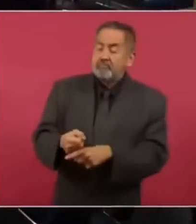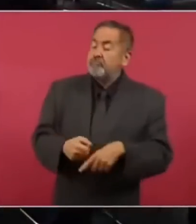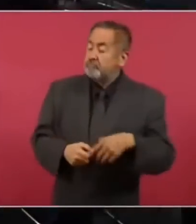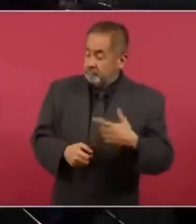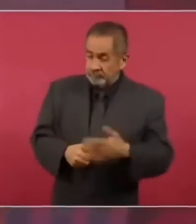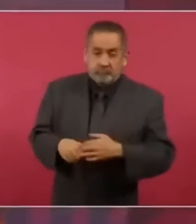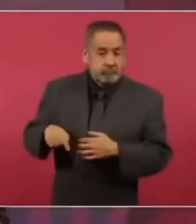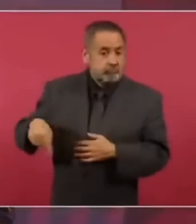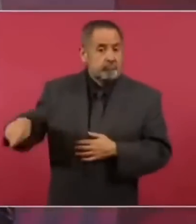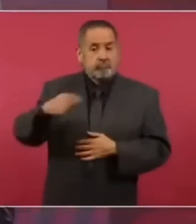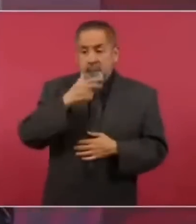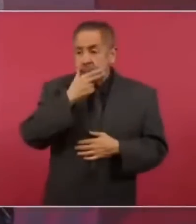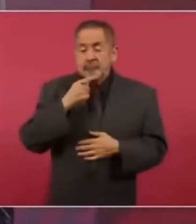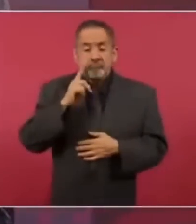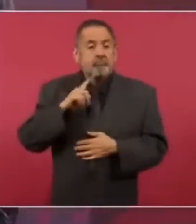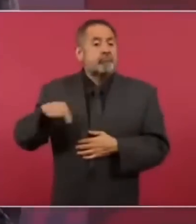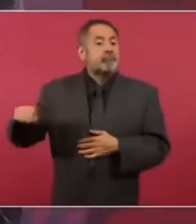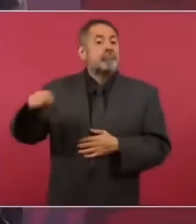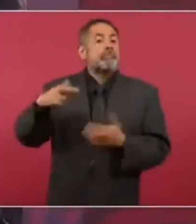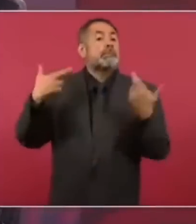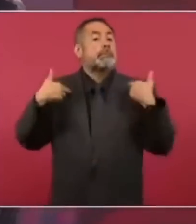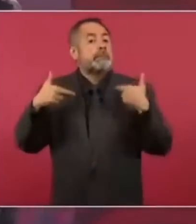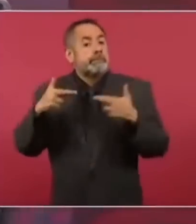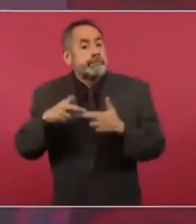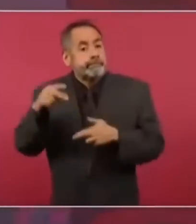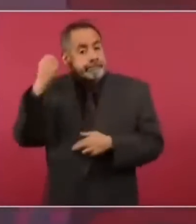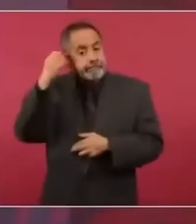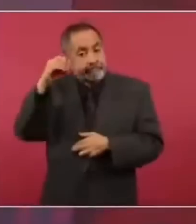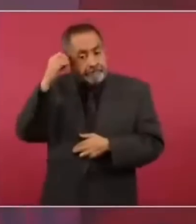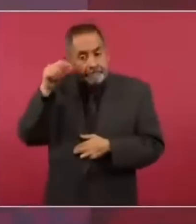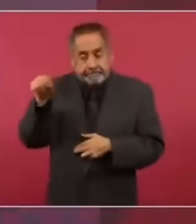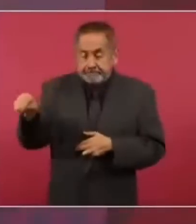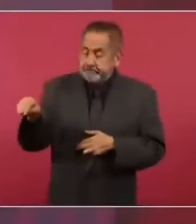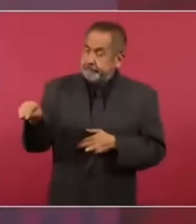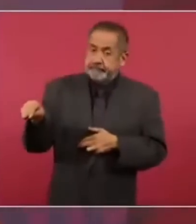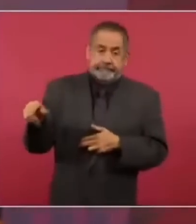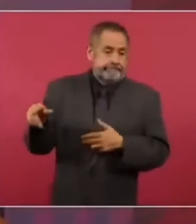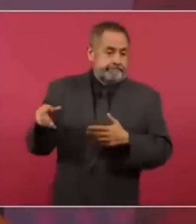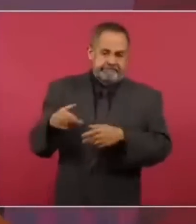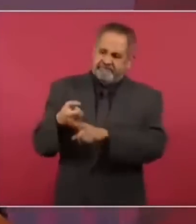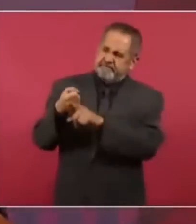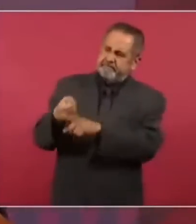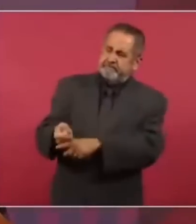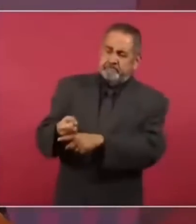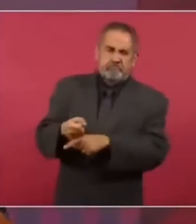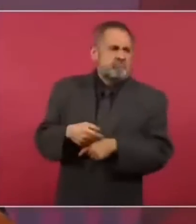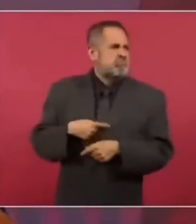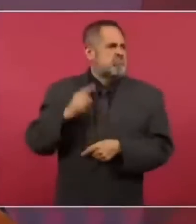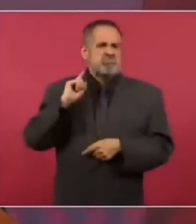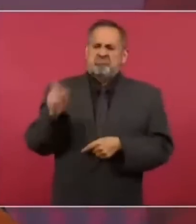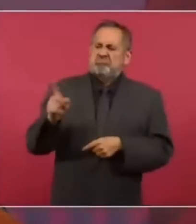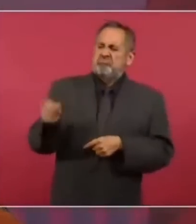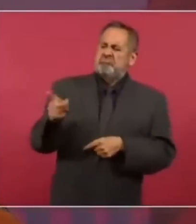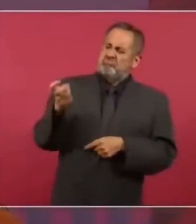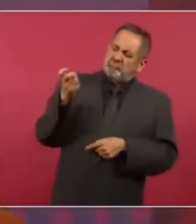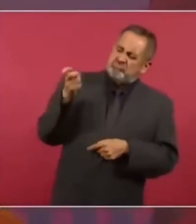Maestros maestros de Oaxaca que fueron acusados